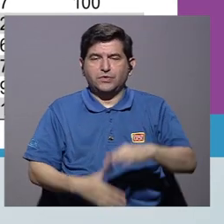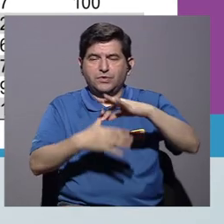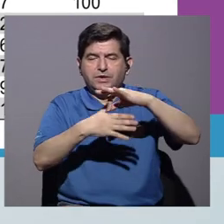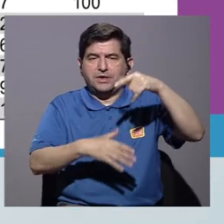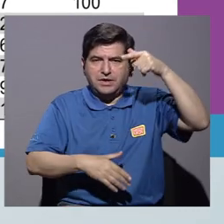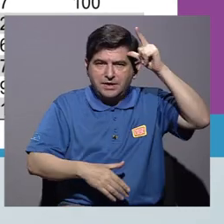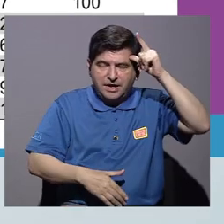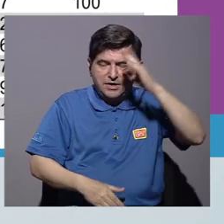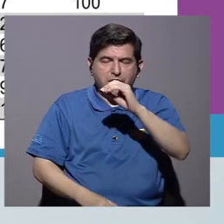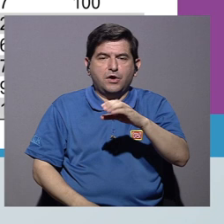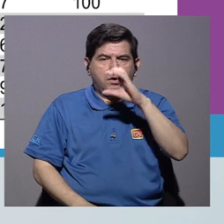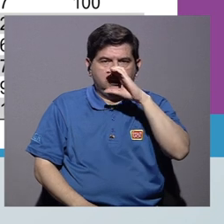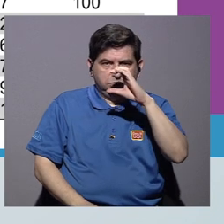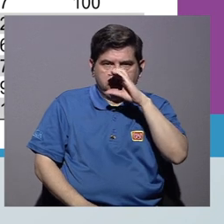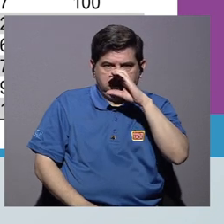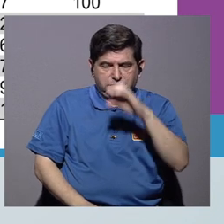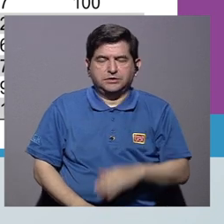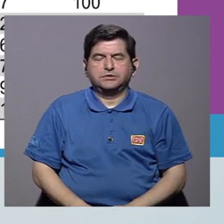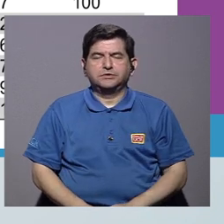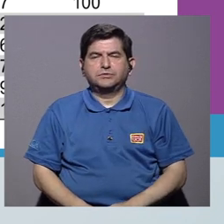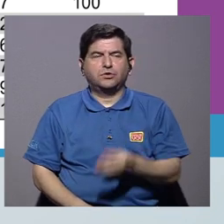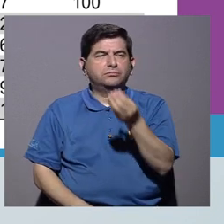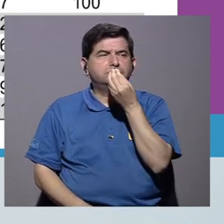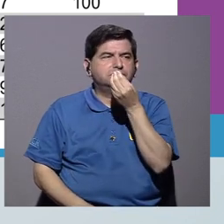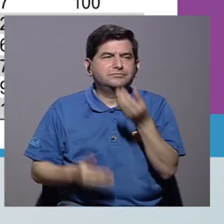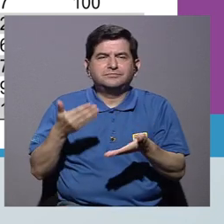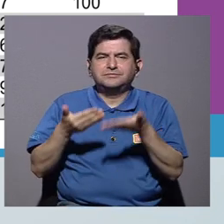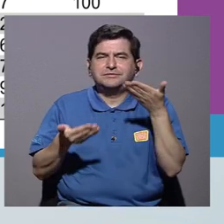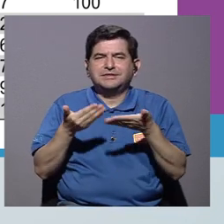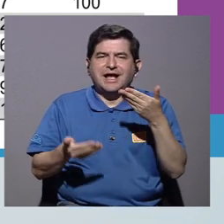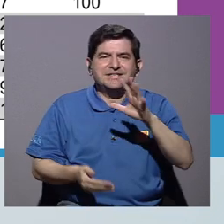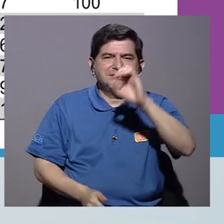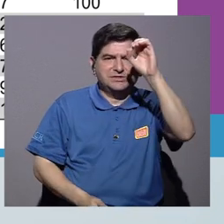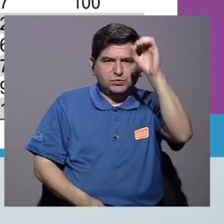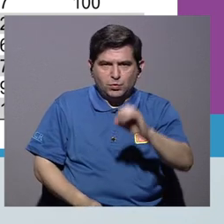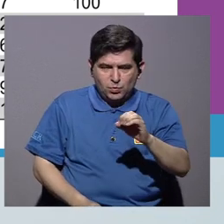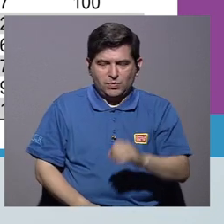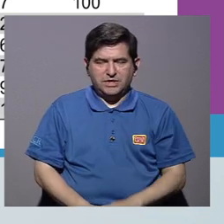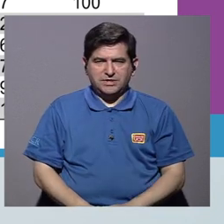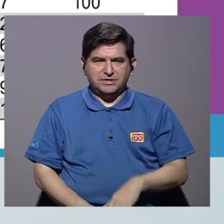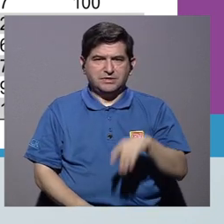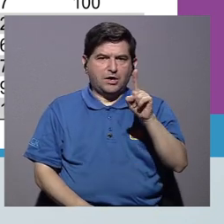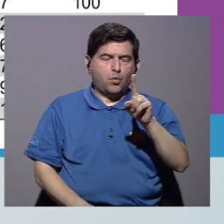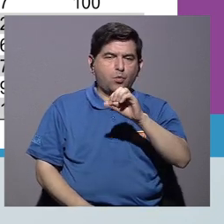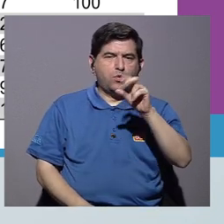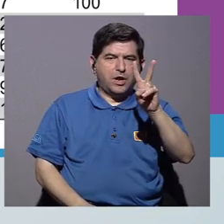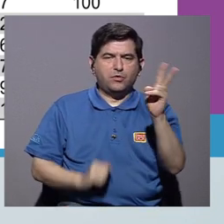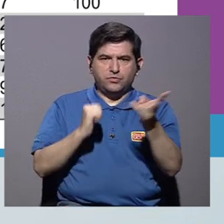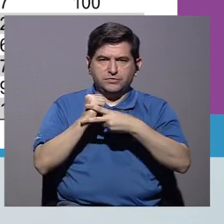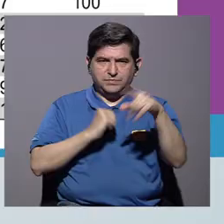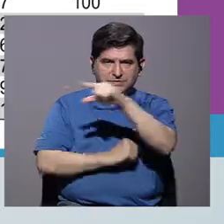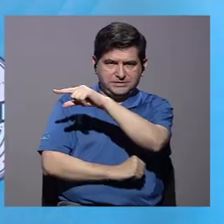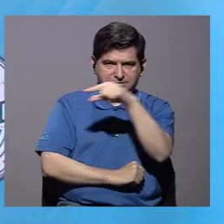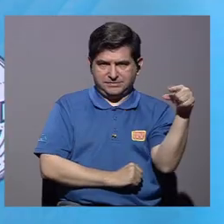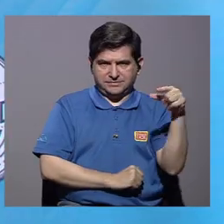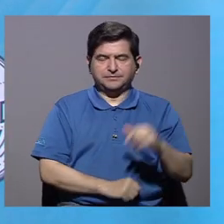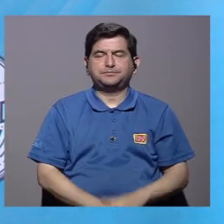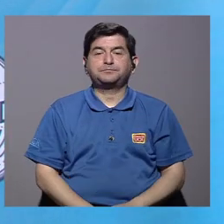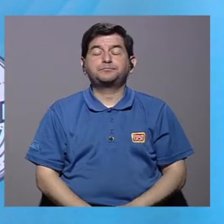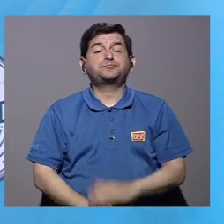la carne de res y el cerdo, se consumen casi en el 50% de una a dos veces por semana.